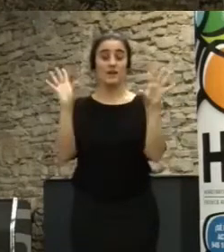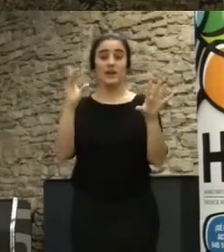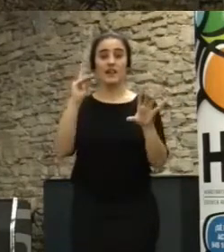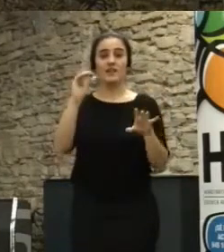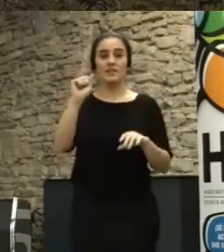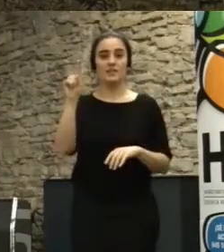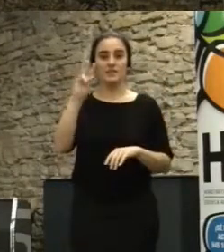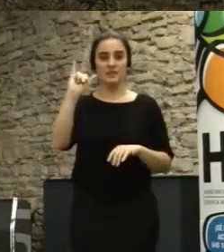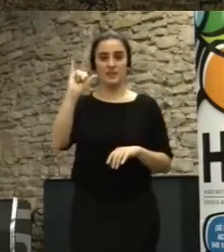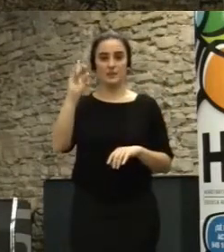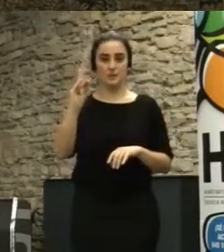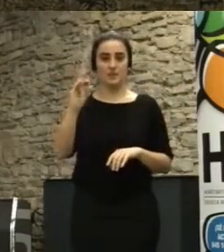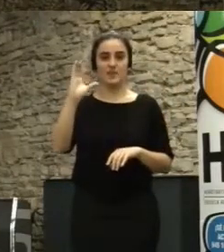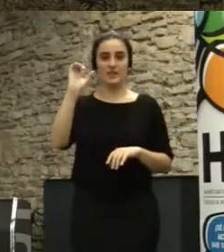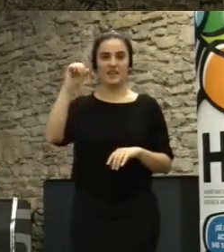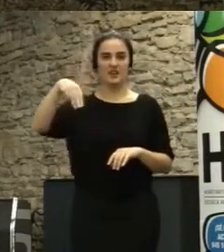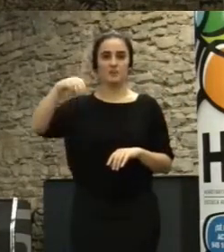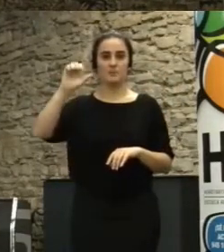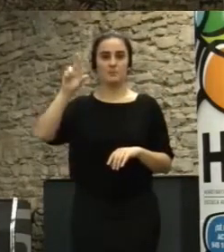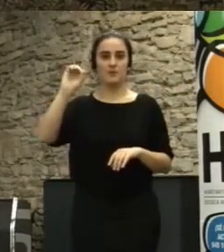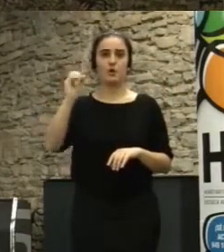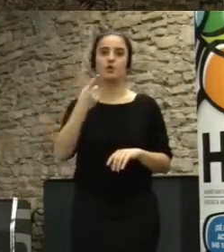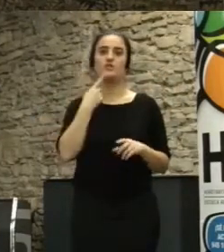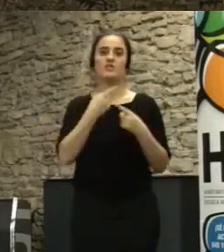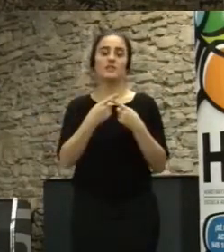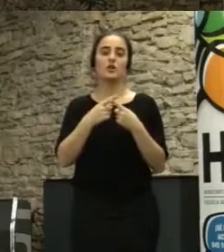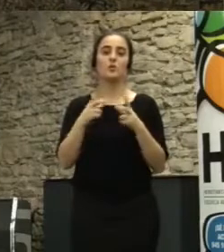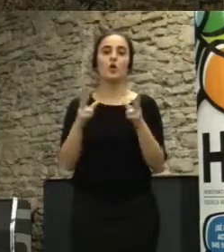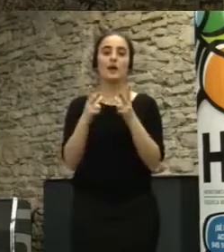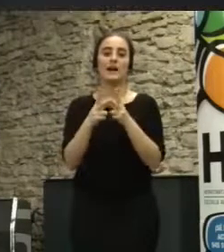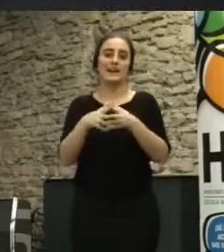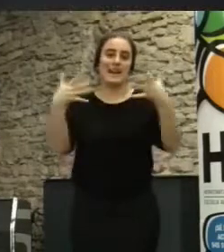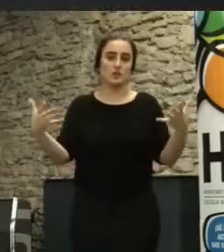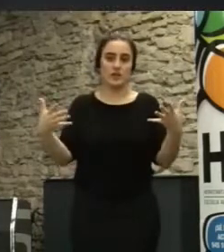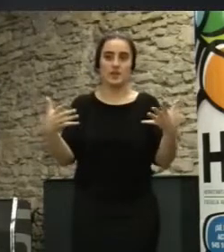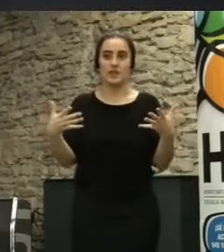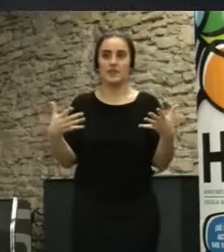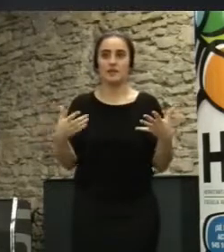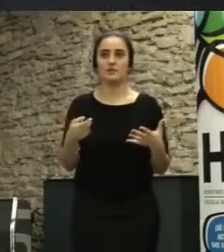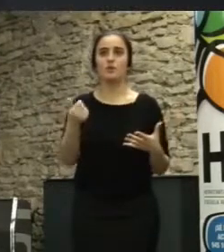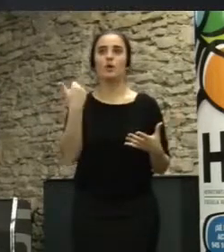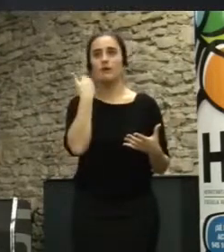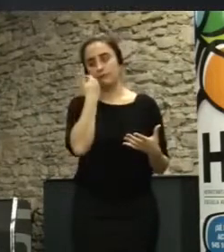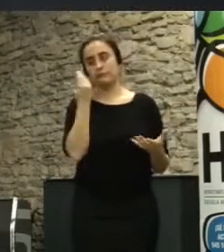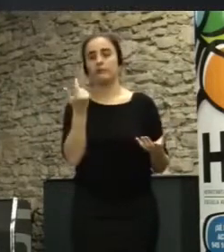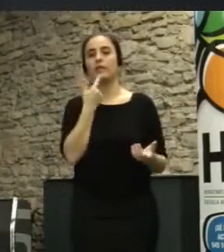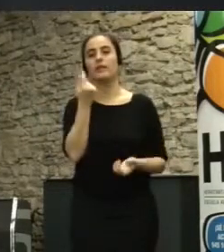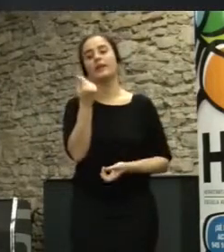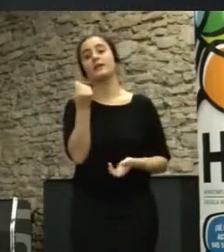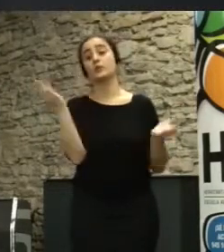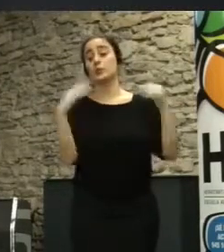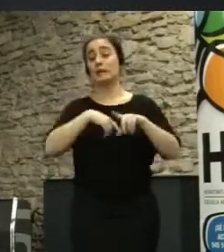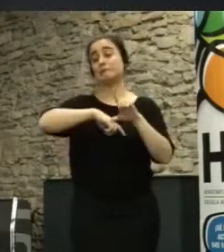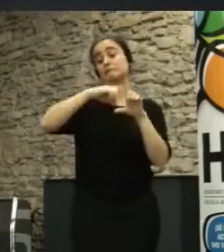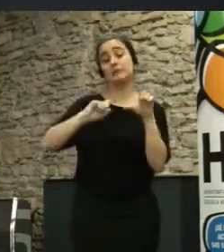inventó una cosa que la llaman Big Society la gran sociedad que en el fondo es un poco cara dura y dijo bueno no hay dinero la crisis